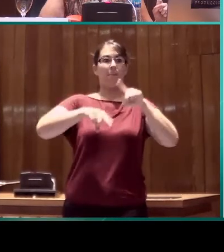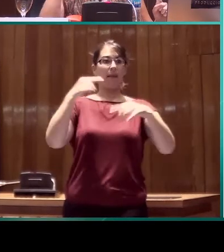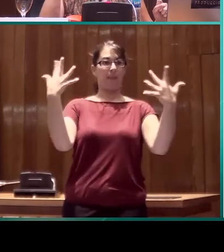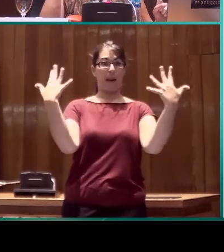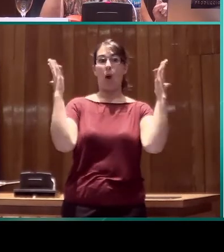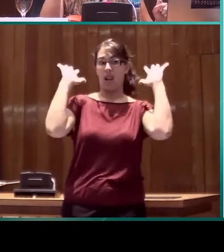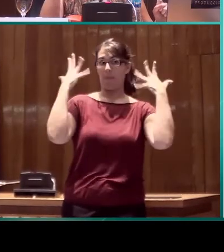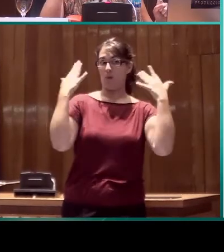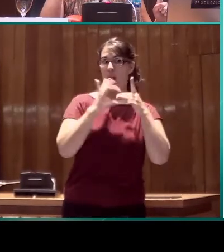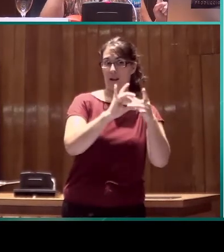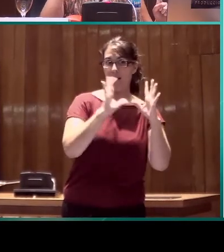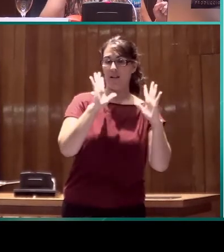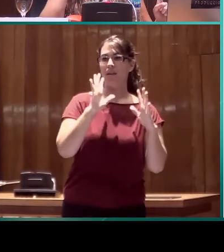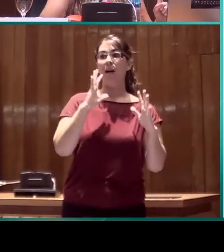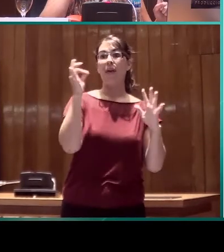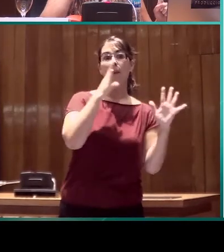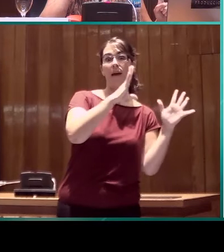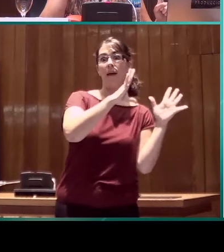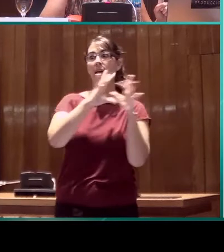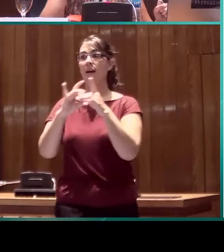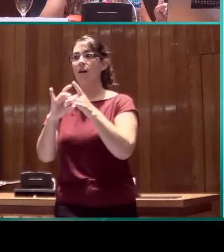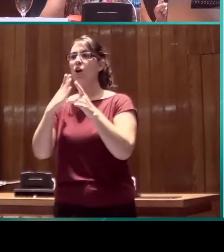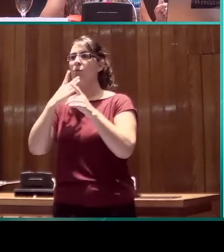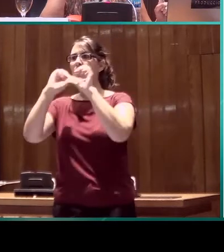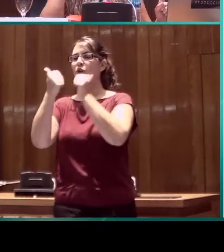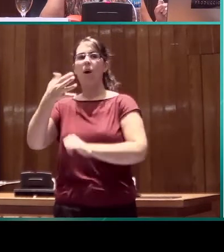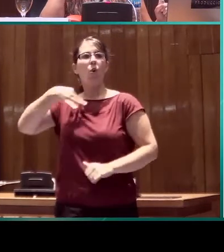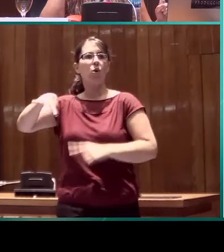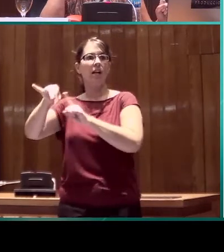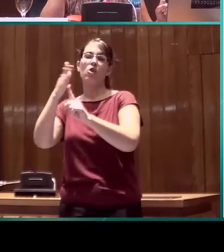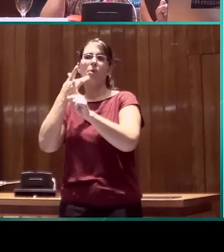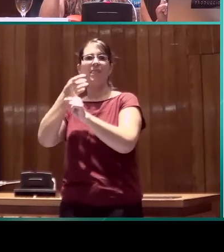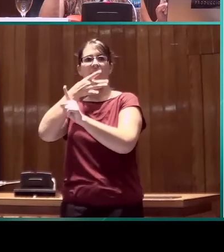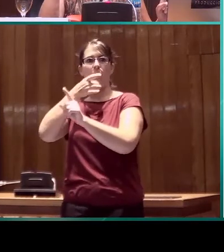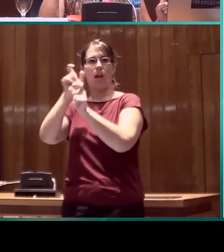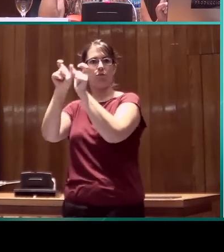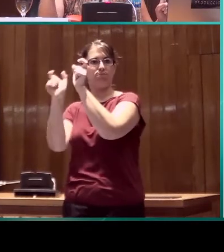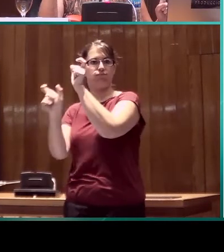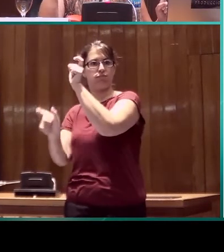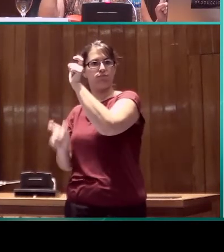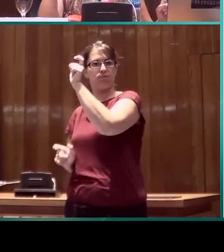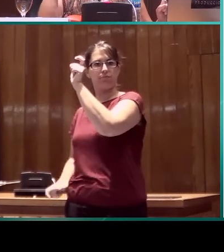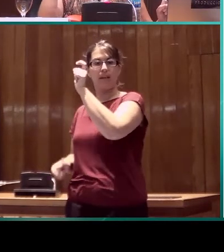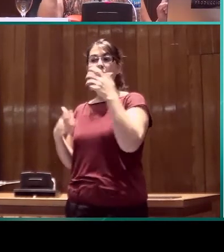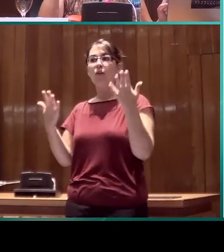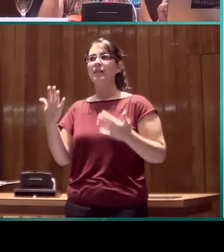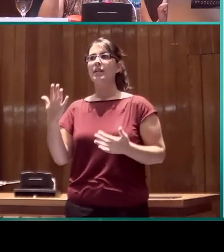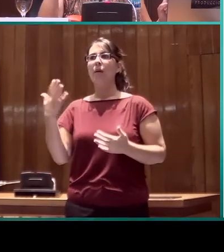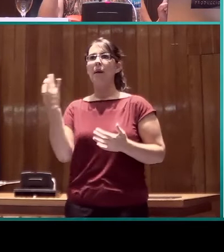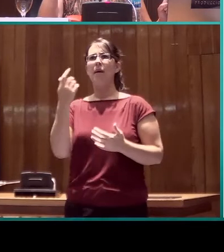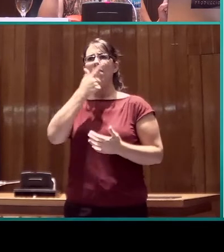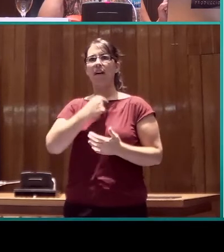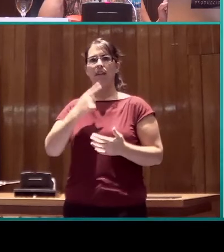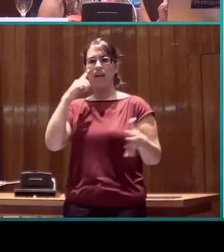habrá de asociarse a una forma de diccionario única y debe ser muy fácil, debe ser muy recuperable,